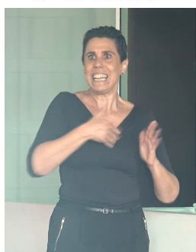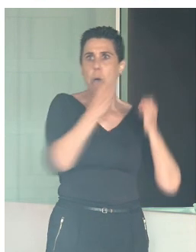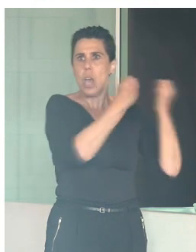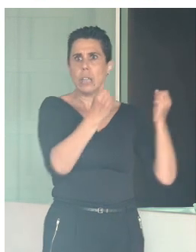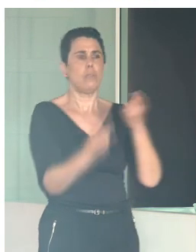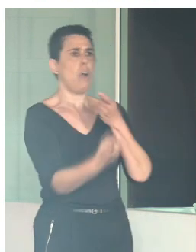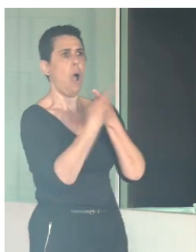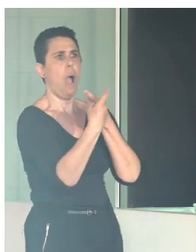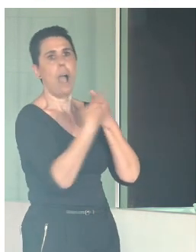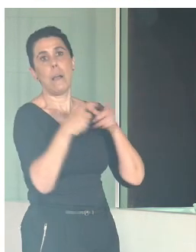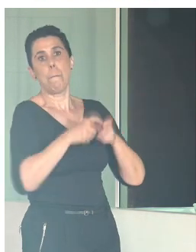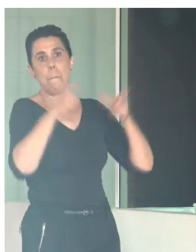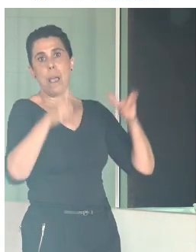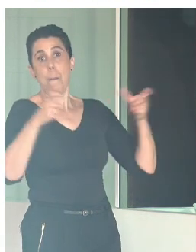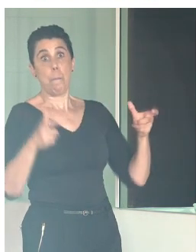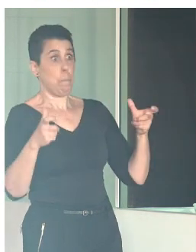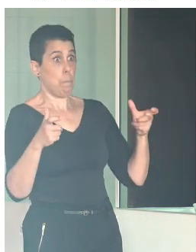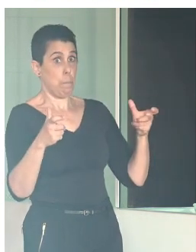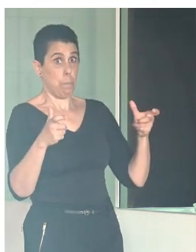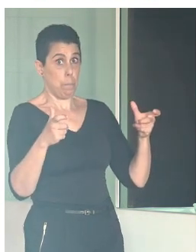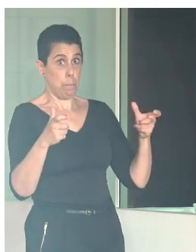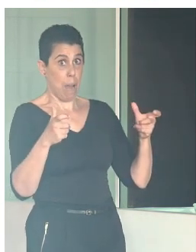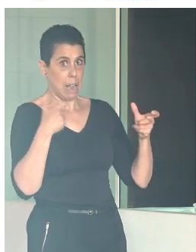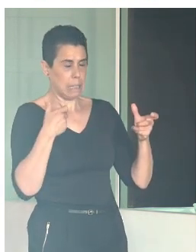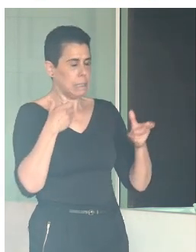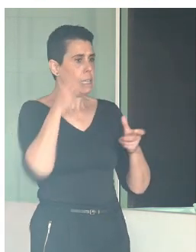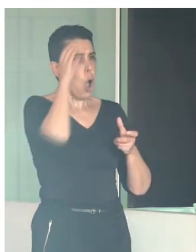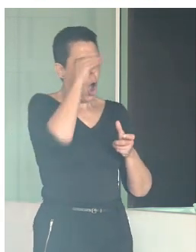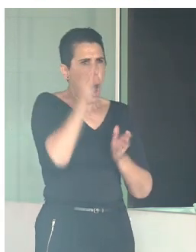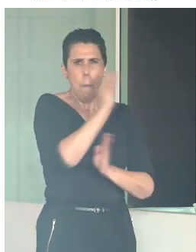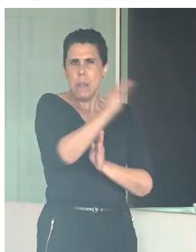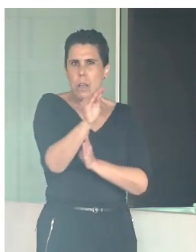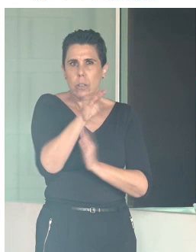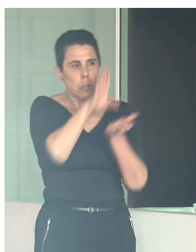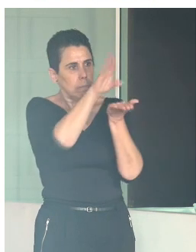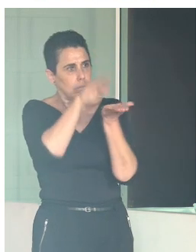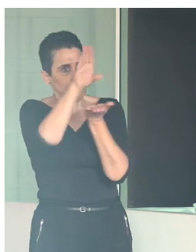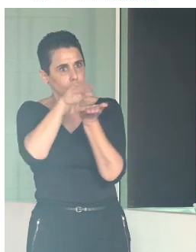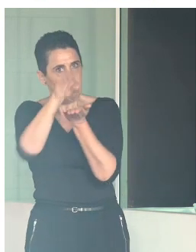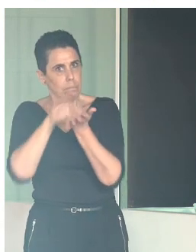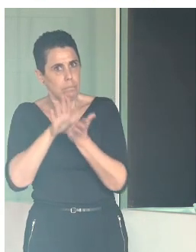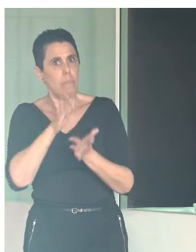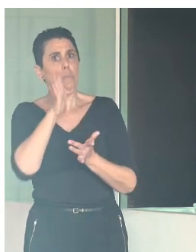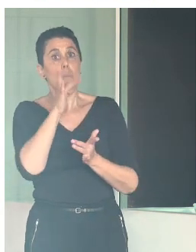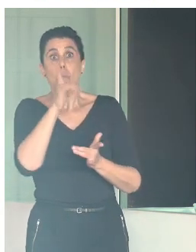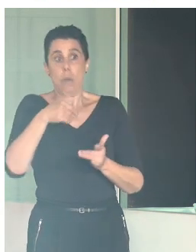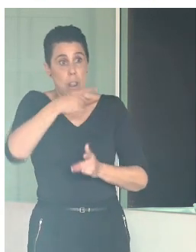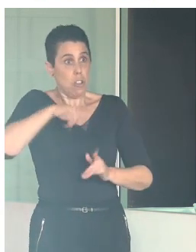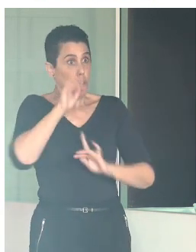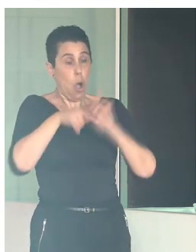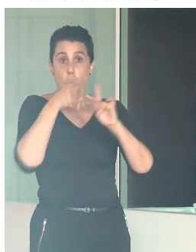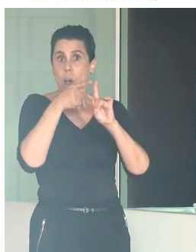tratar de hacerlo, que nos aporten su visión y su experiencia. Porque defiendo que hemos de trabajar para que el patrimonio mundial, como reza